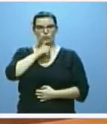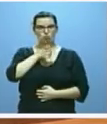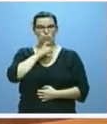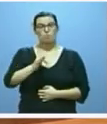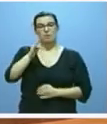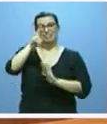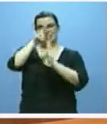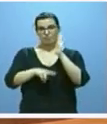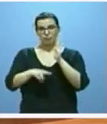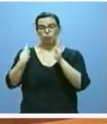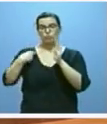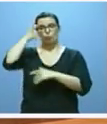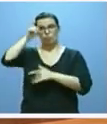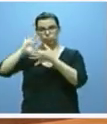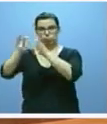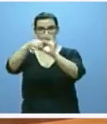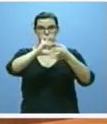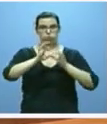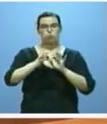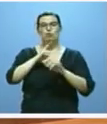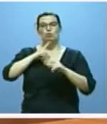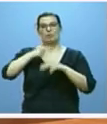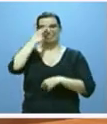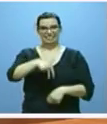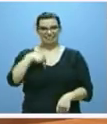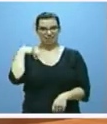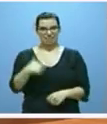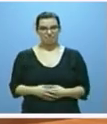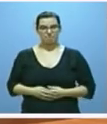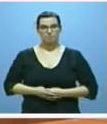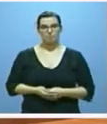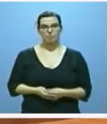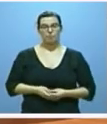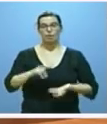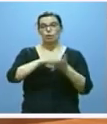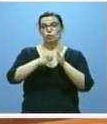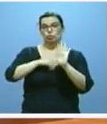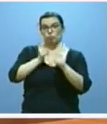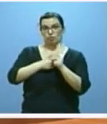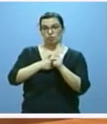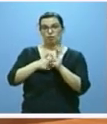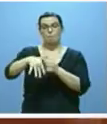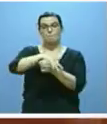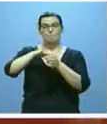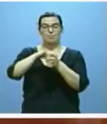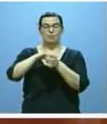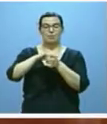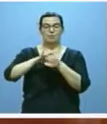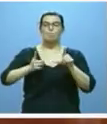reglamento de las mancomunidades de interés general. El proyecto de ley del mapa de unidades básicas